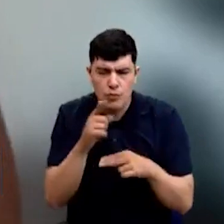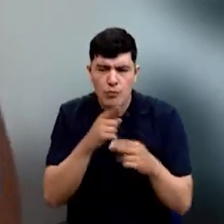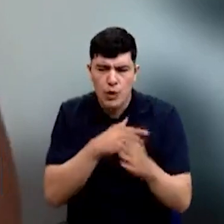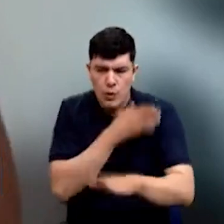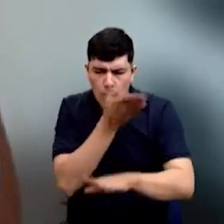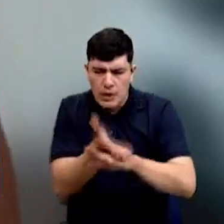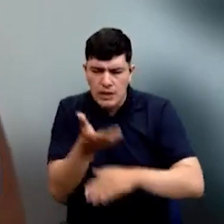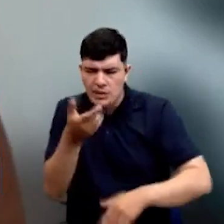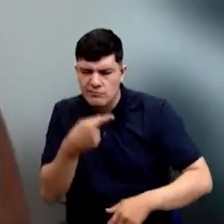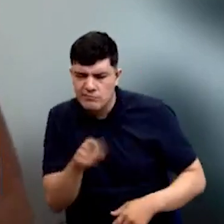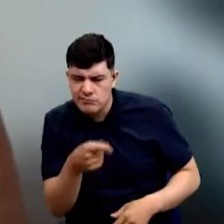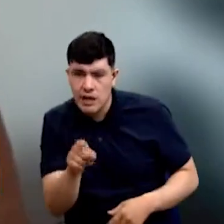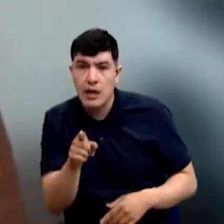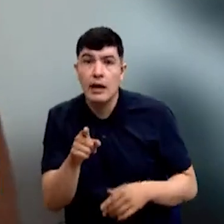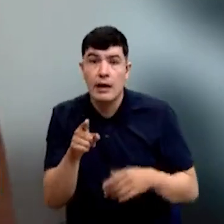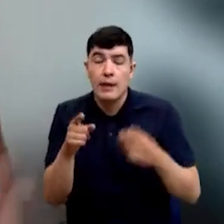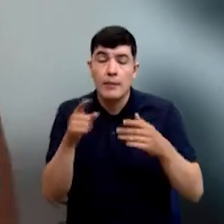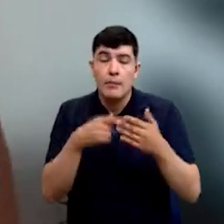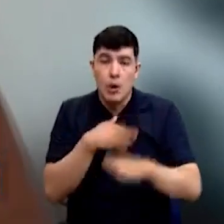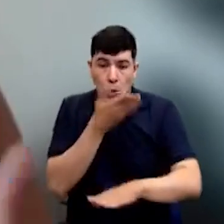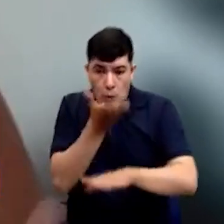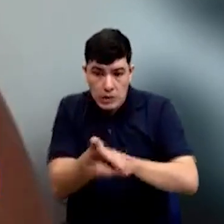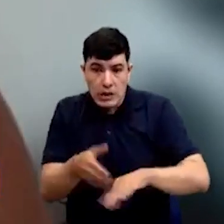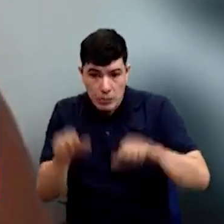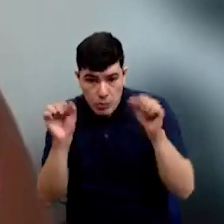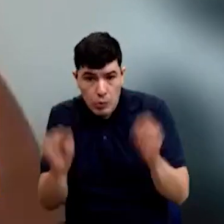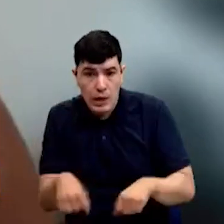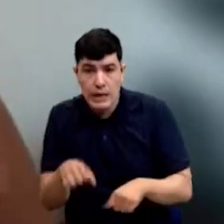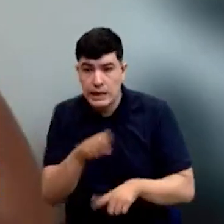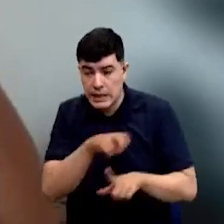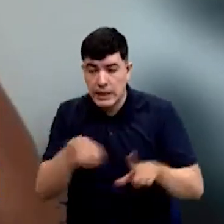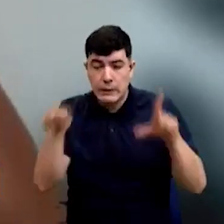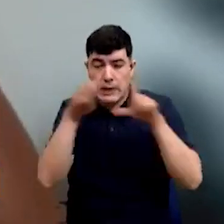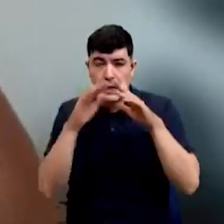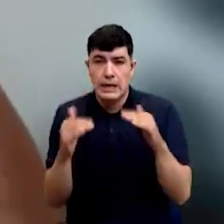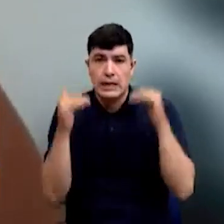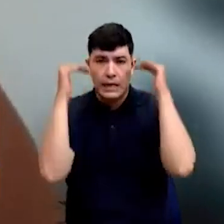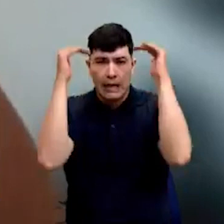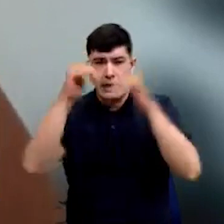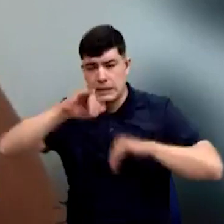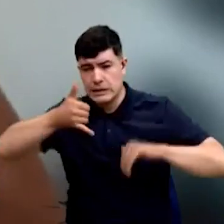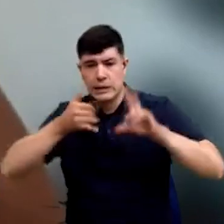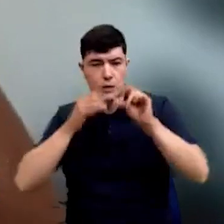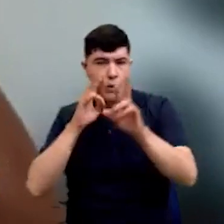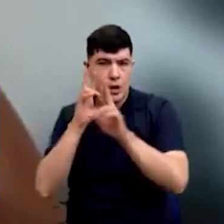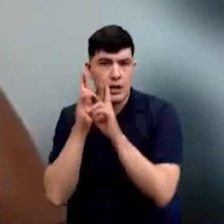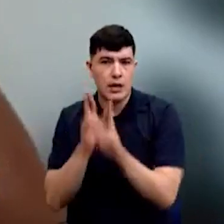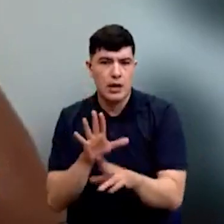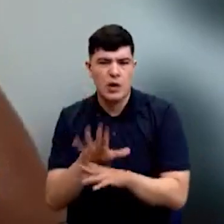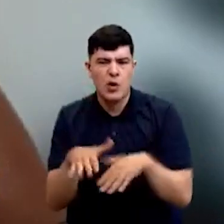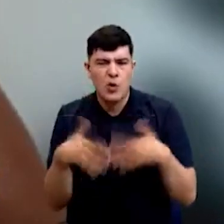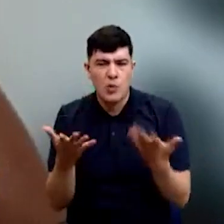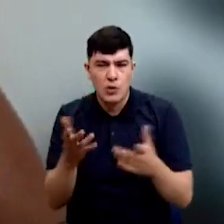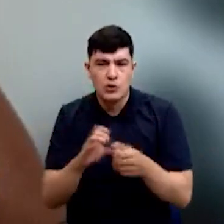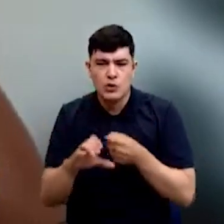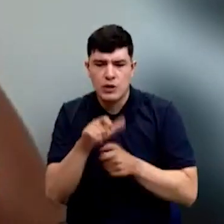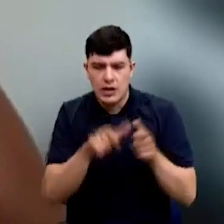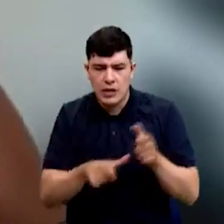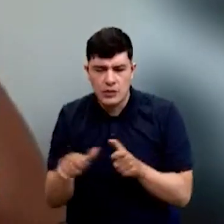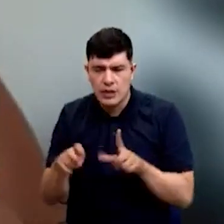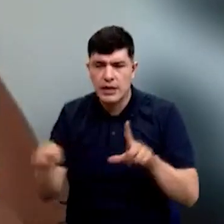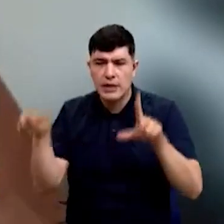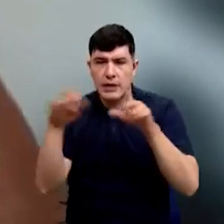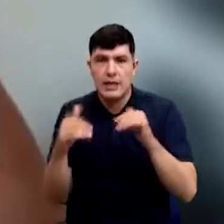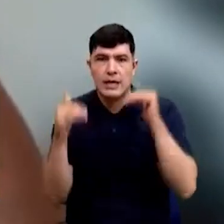si son propuestas posibles, realizables y si coinciden con las visiones que tenemos cada uno de nosotros como ciudadanos.